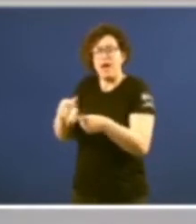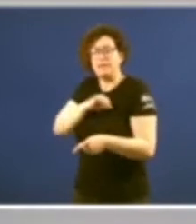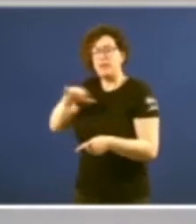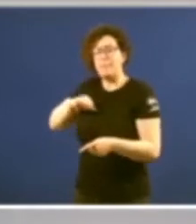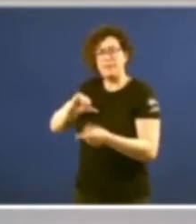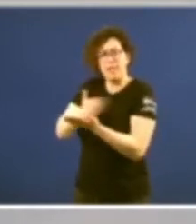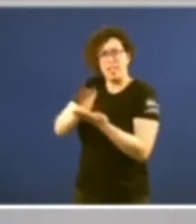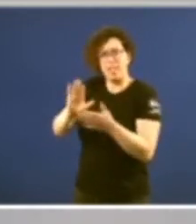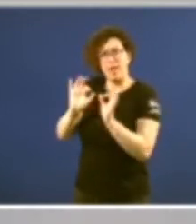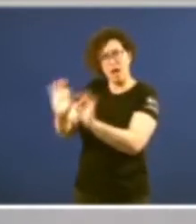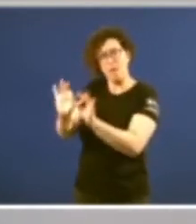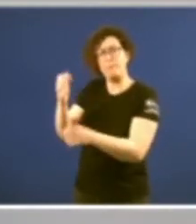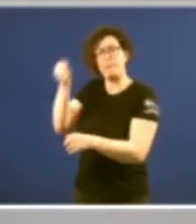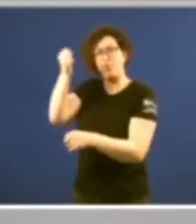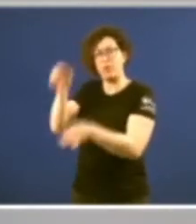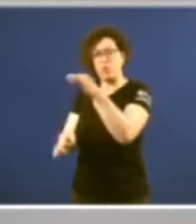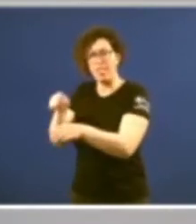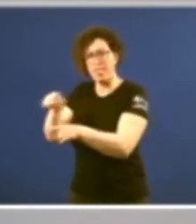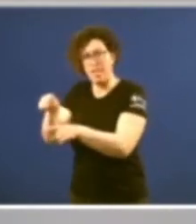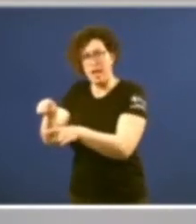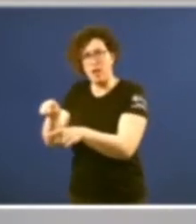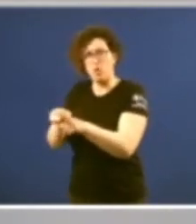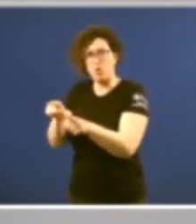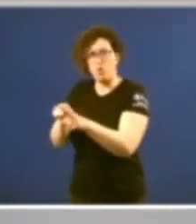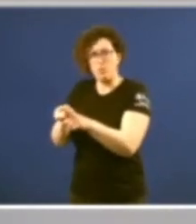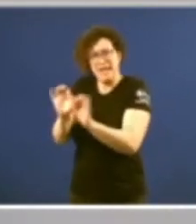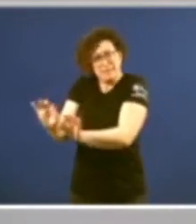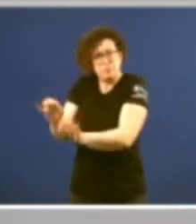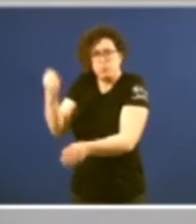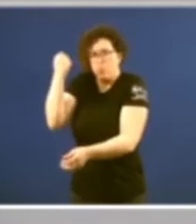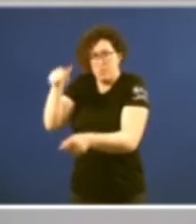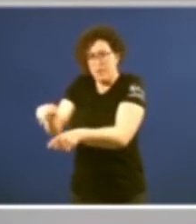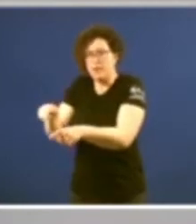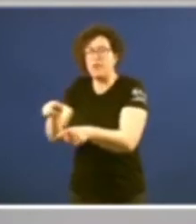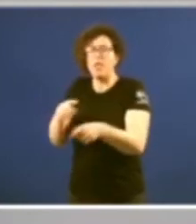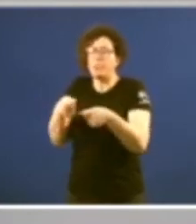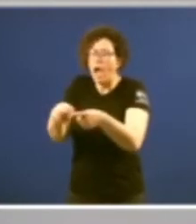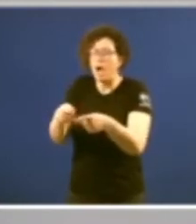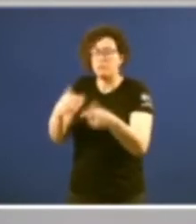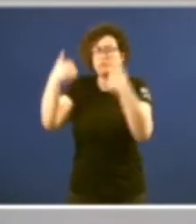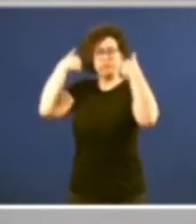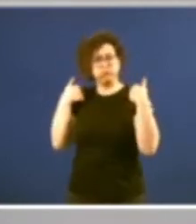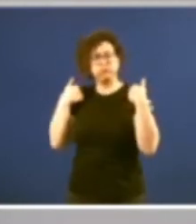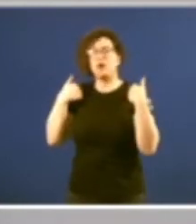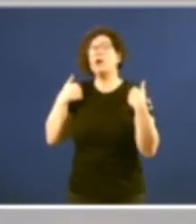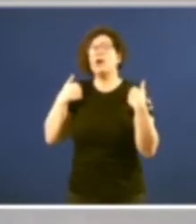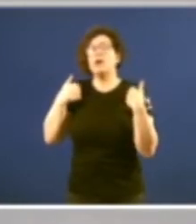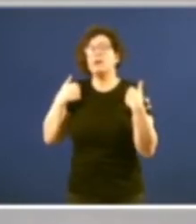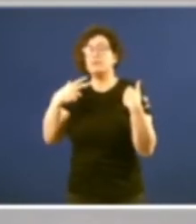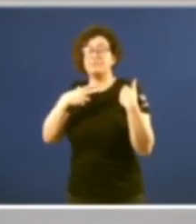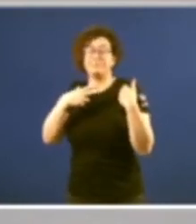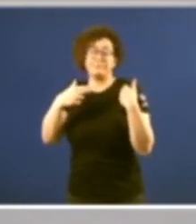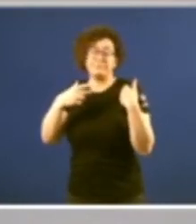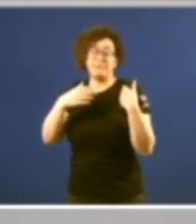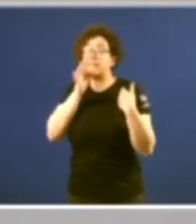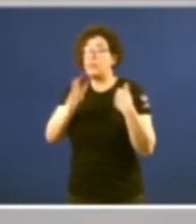poder judicial e ao poder judicial como tal poder, encomendando a jueces e tribunales a función de juzgar e